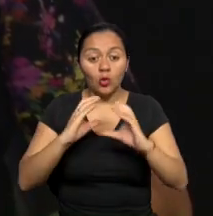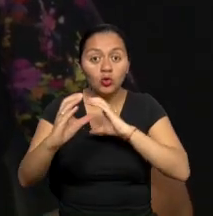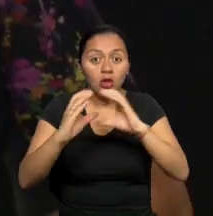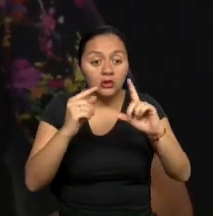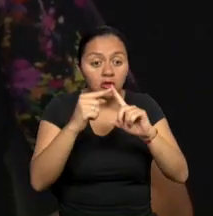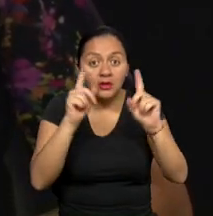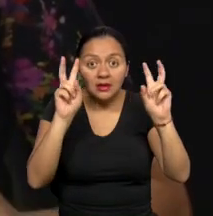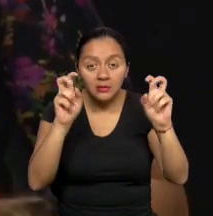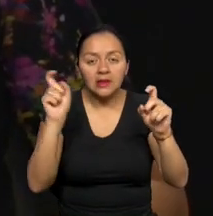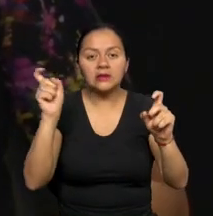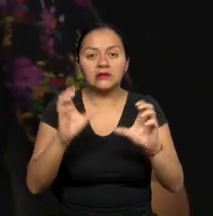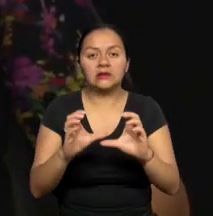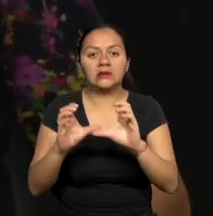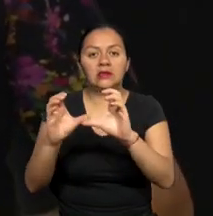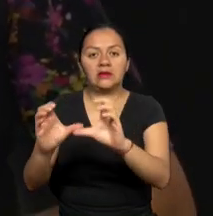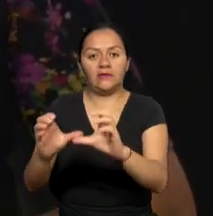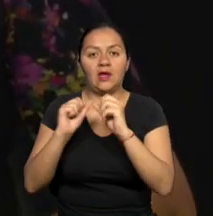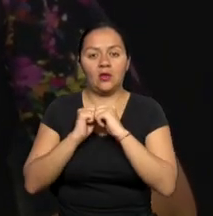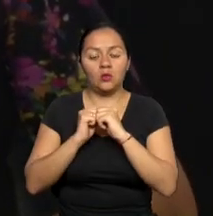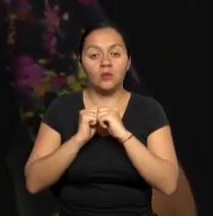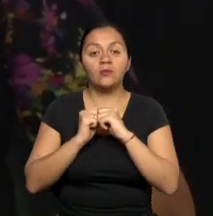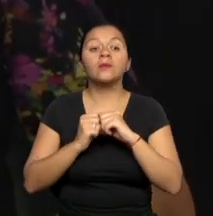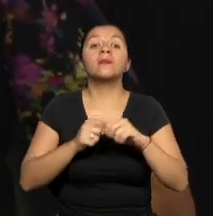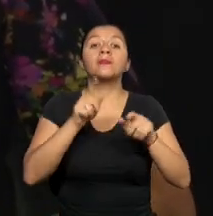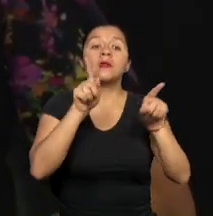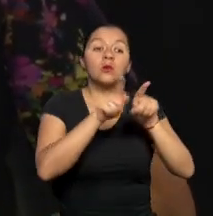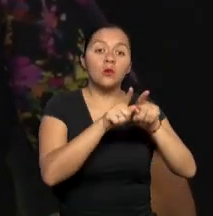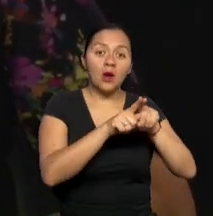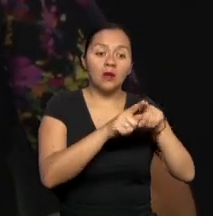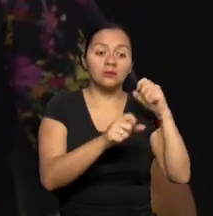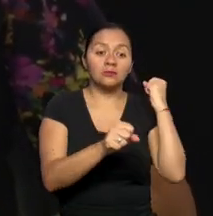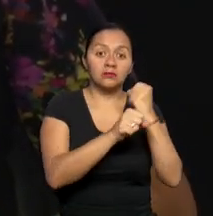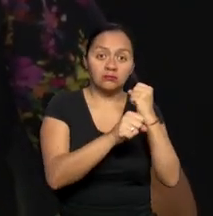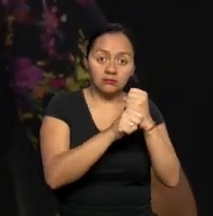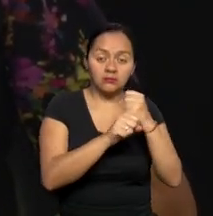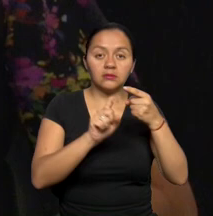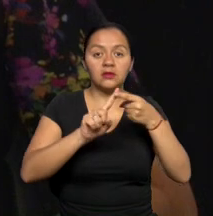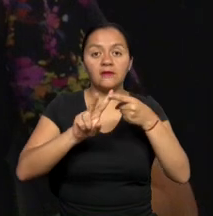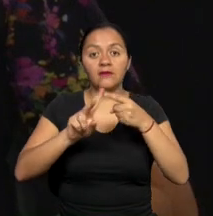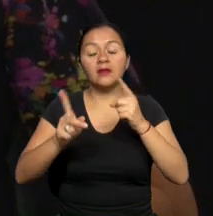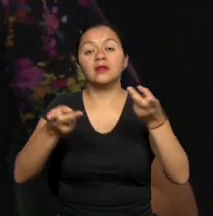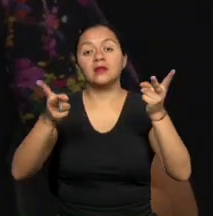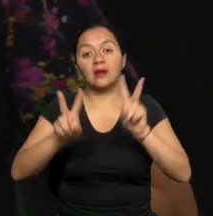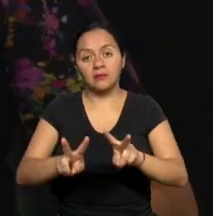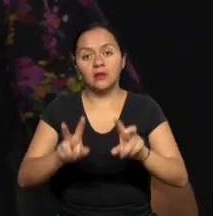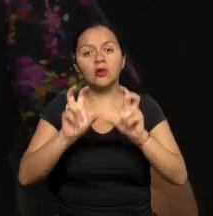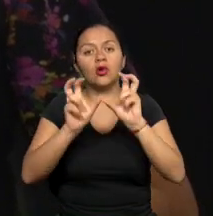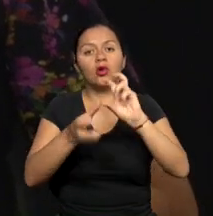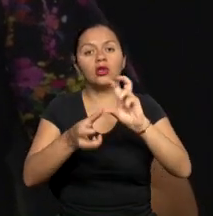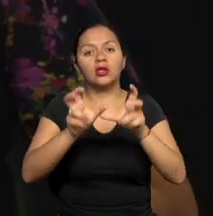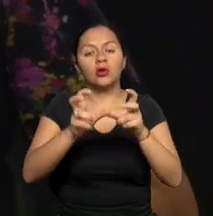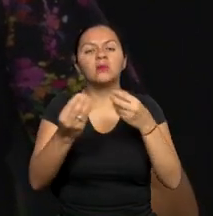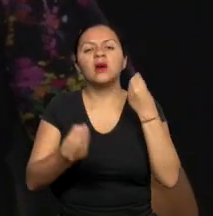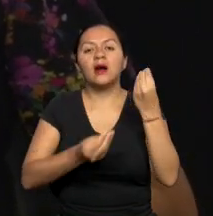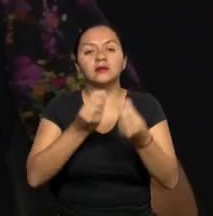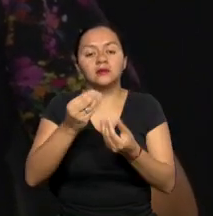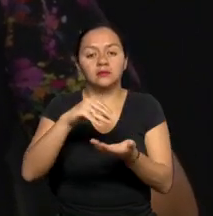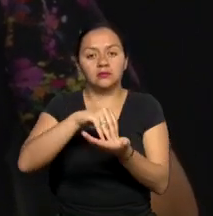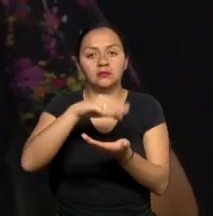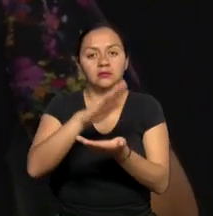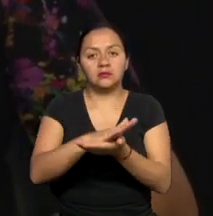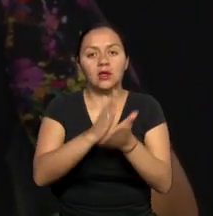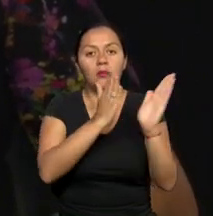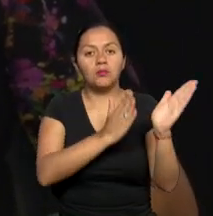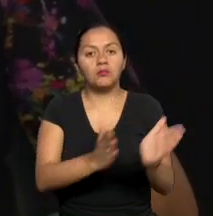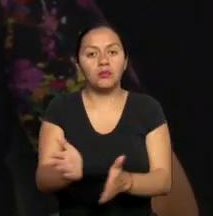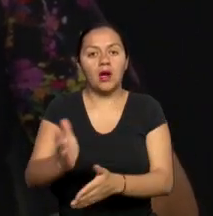perspectiva de la ley, tanto de los ciudadanos como de los trabajadores de los medios, nosotros, como Cordicom, desarrollamos el plan